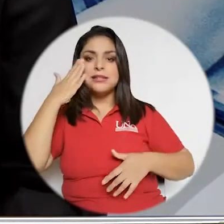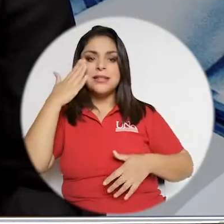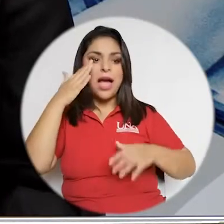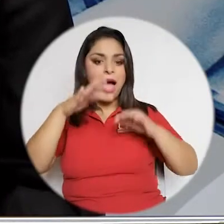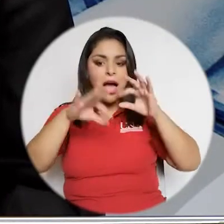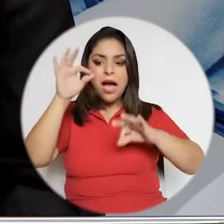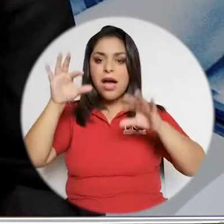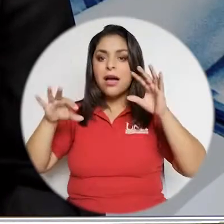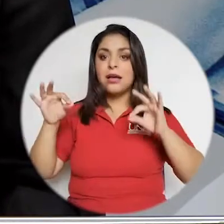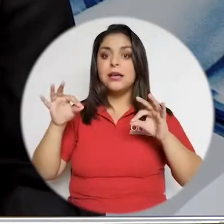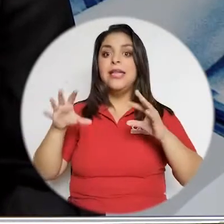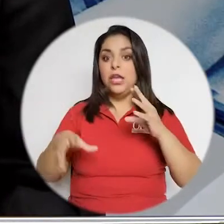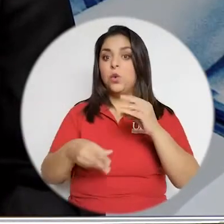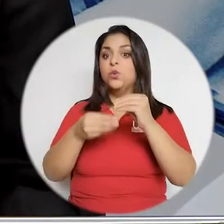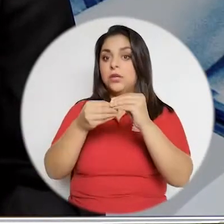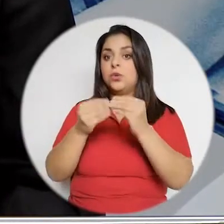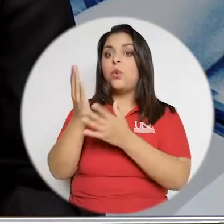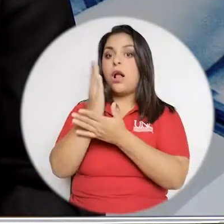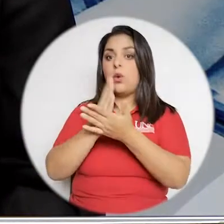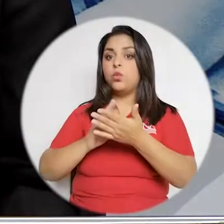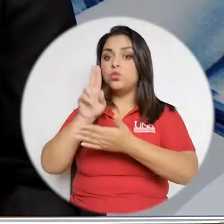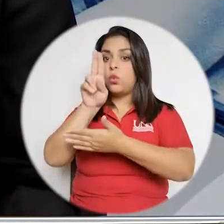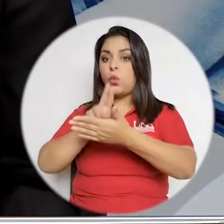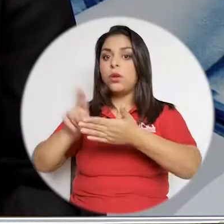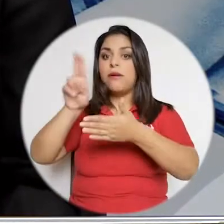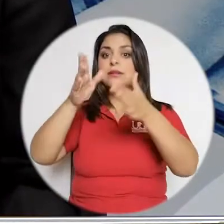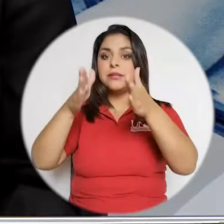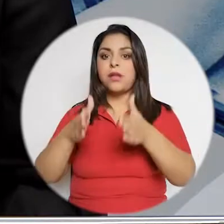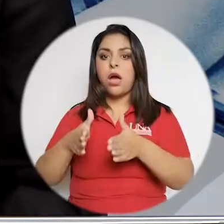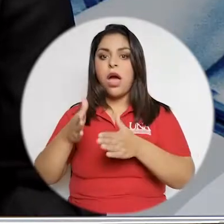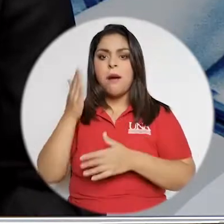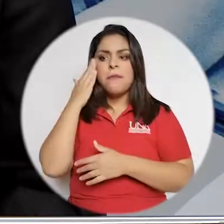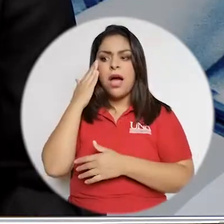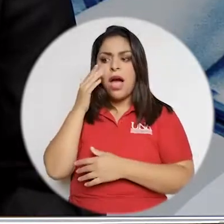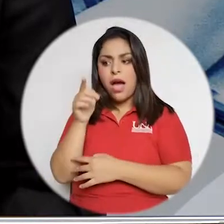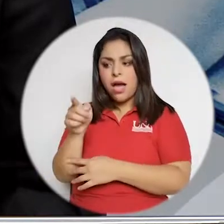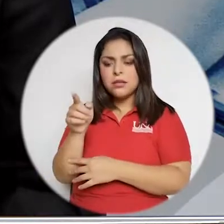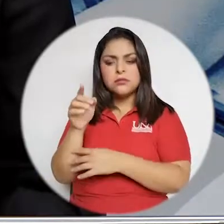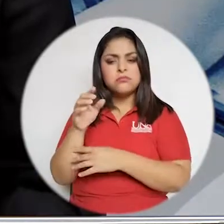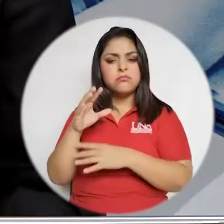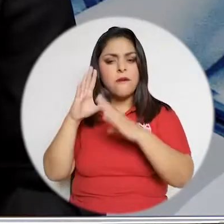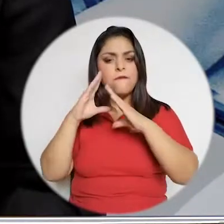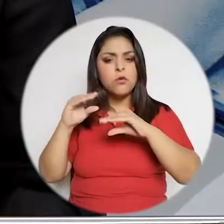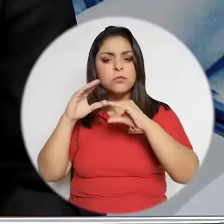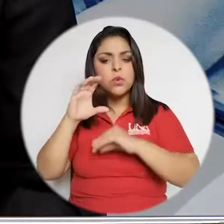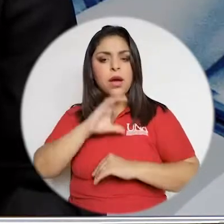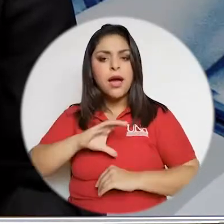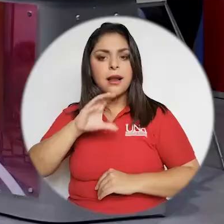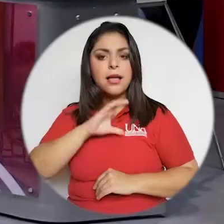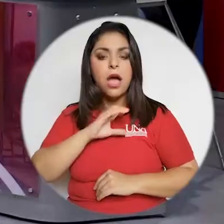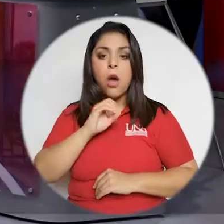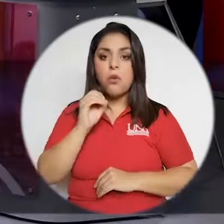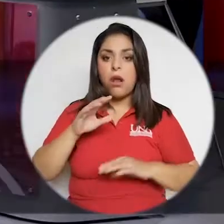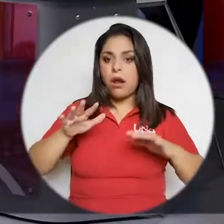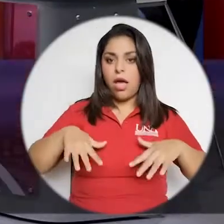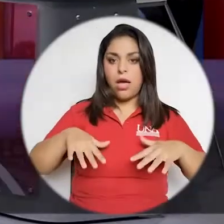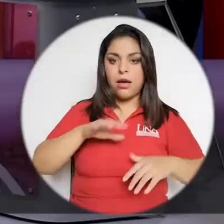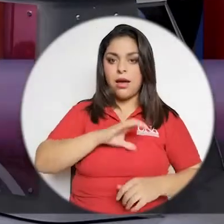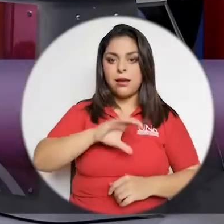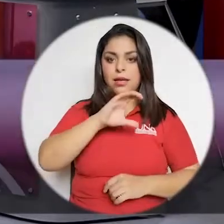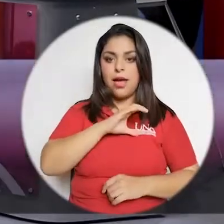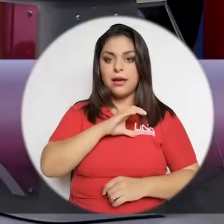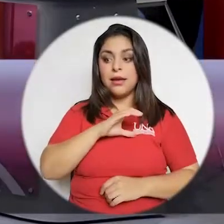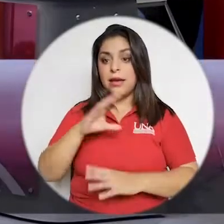incluyendo a nuestros estudiantes universitarios en algunos casos, entre información de calidad e información que no es de calidad, información